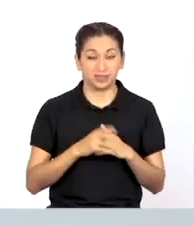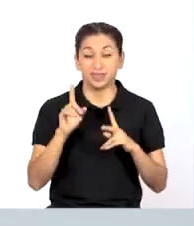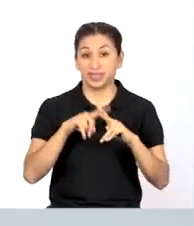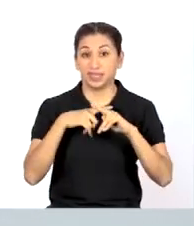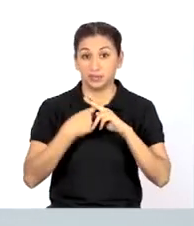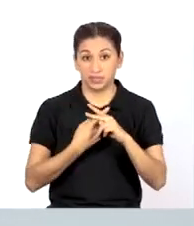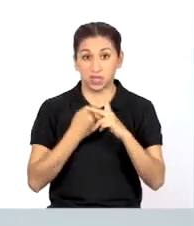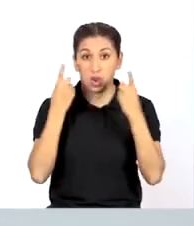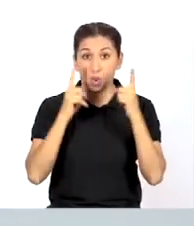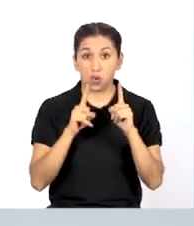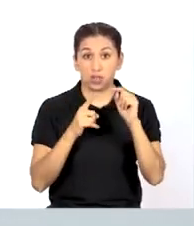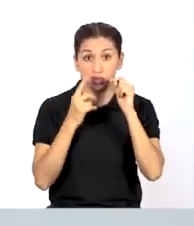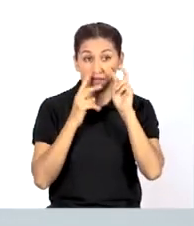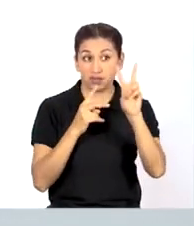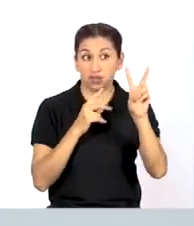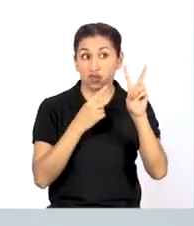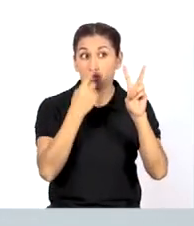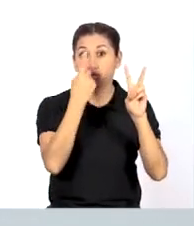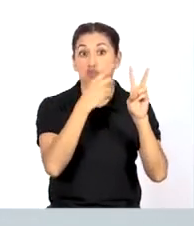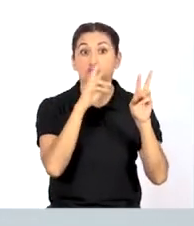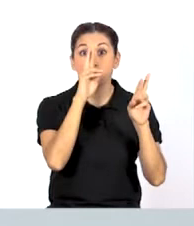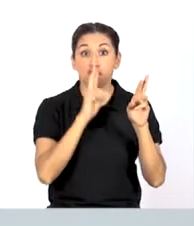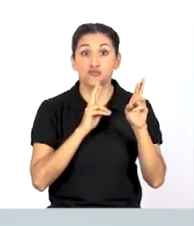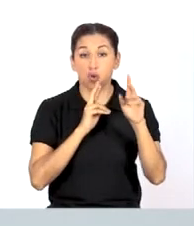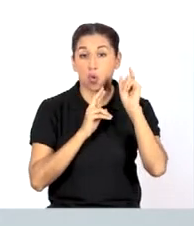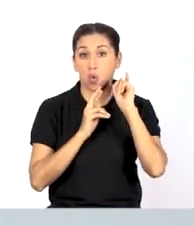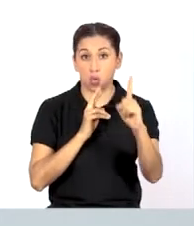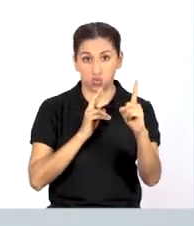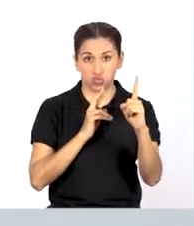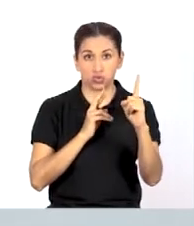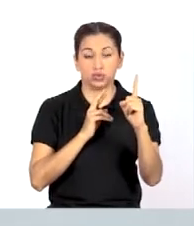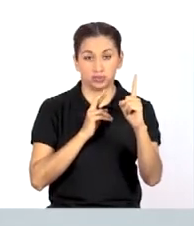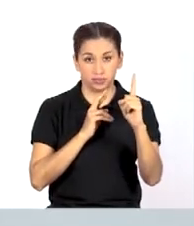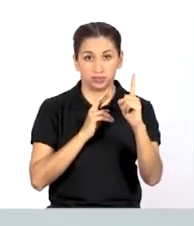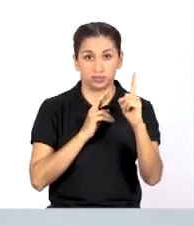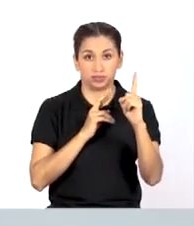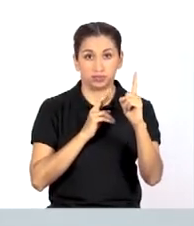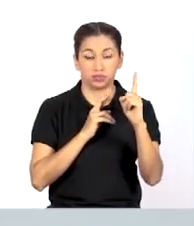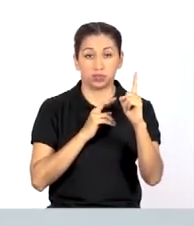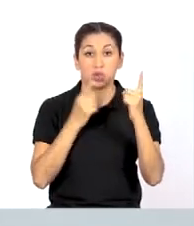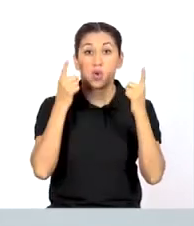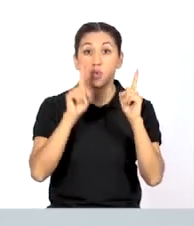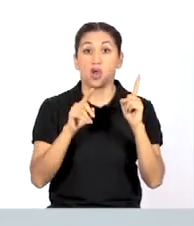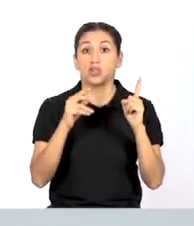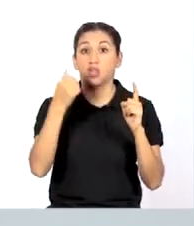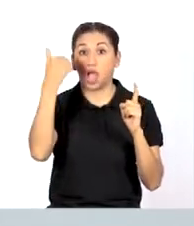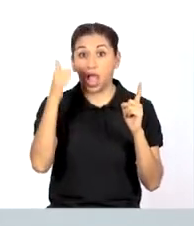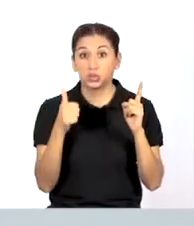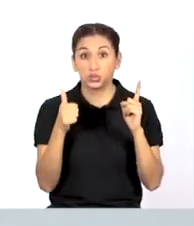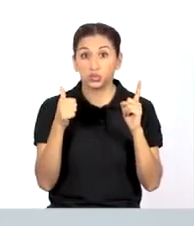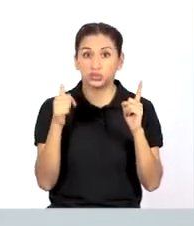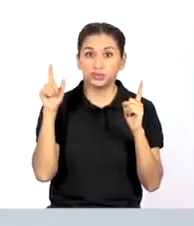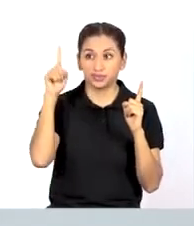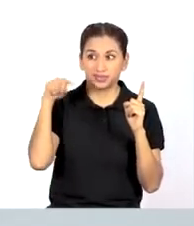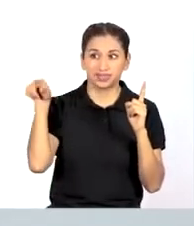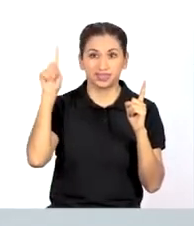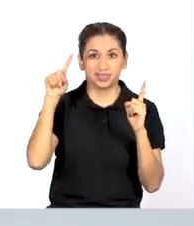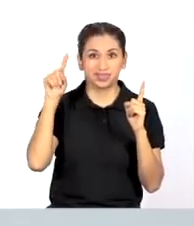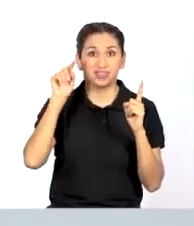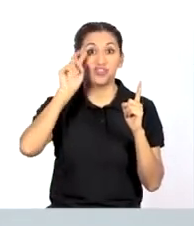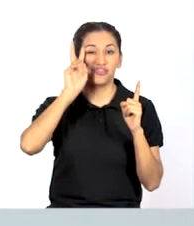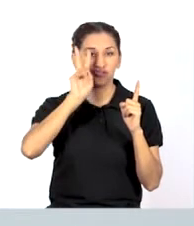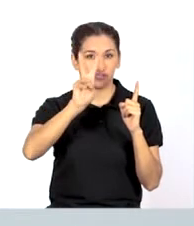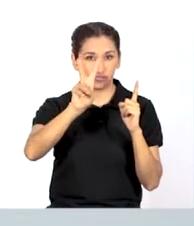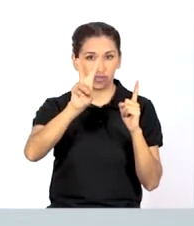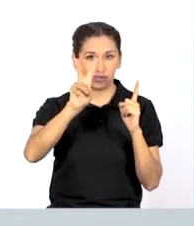Para empezar, cuando salga rojo, vamos a dar una pisada. Y cuando salga azul, vamos